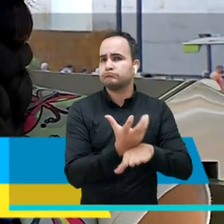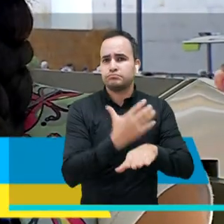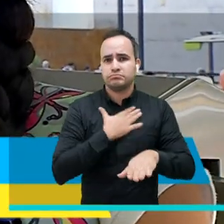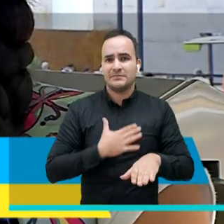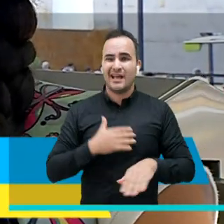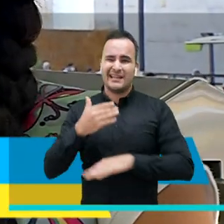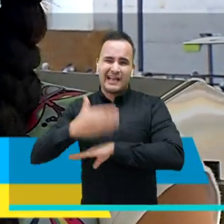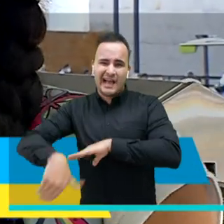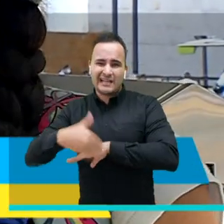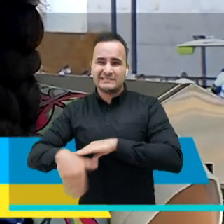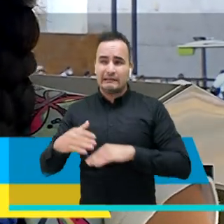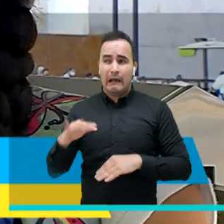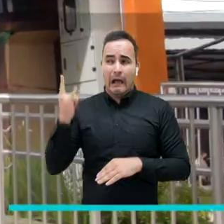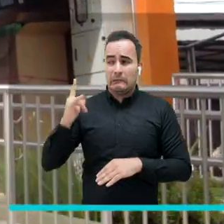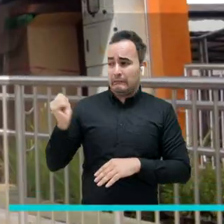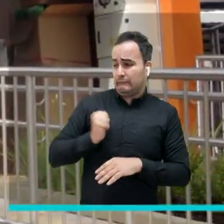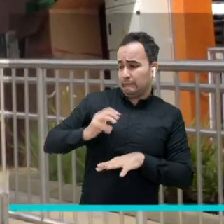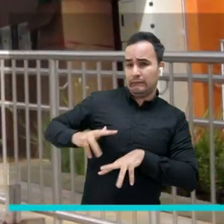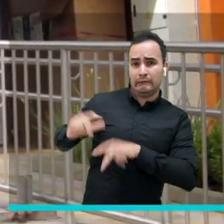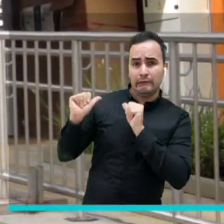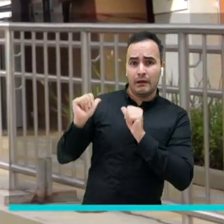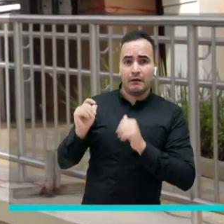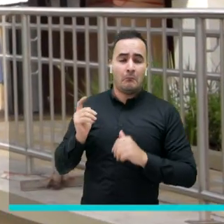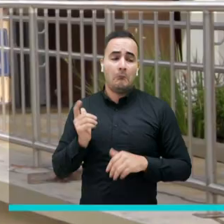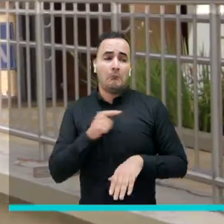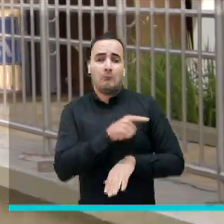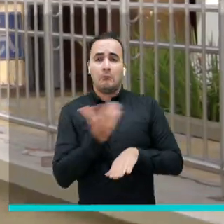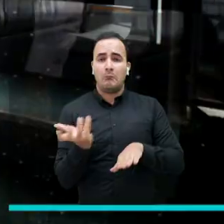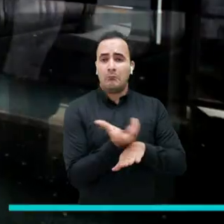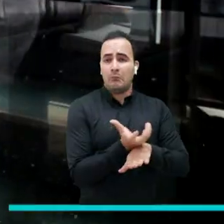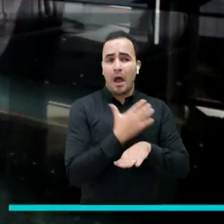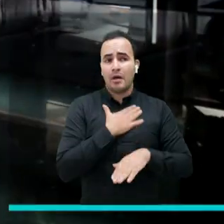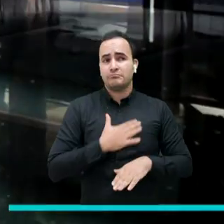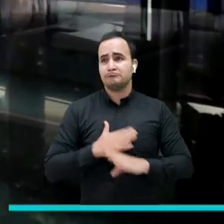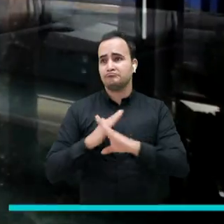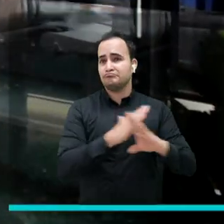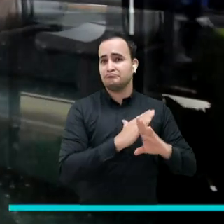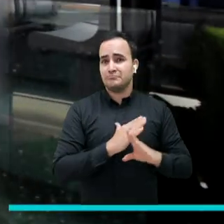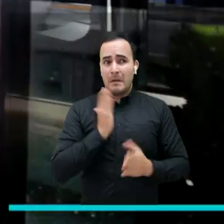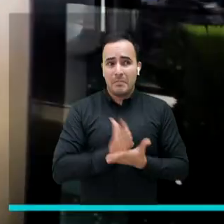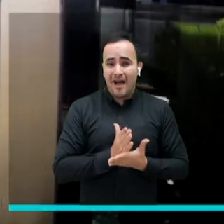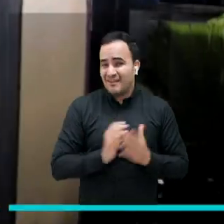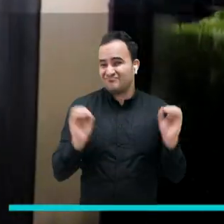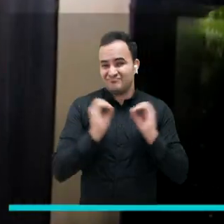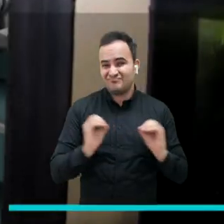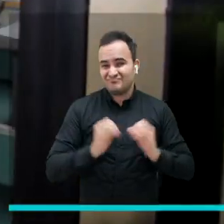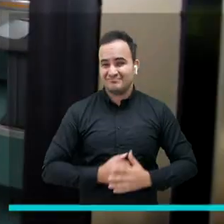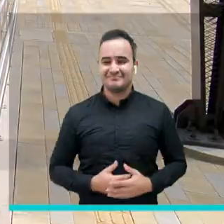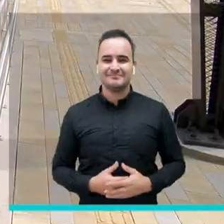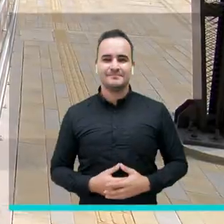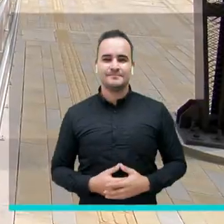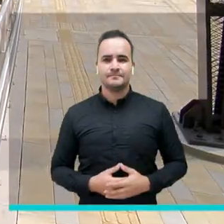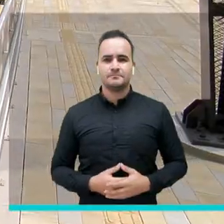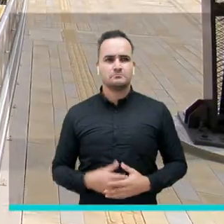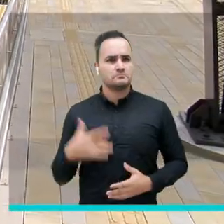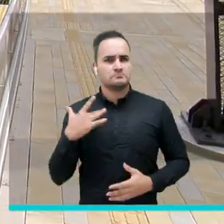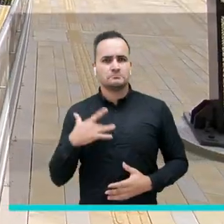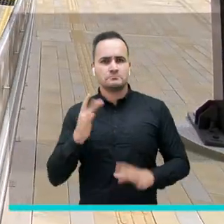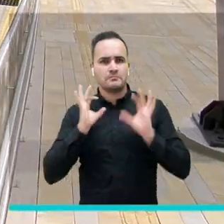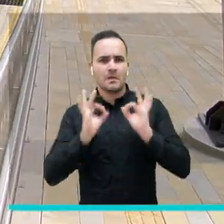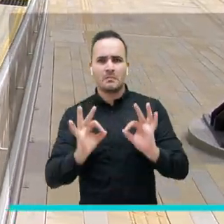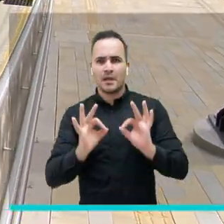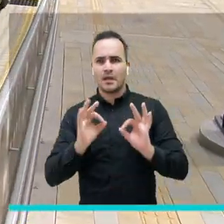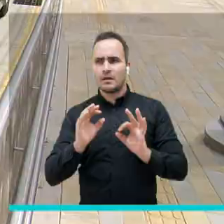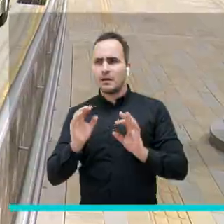exponiéndose en la calle para algún robo o algo. Y aquí uno va a estar más seguro porque no le va pasar obviamente nada. Muy bien, muy